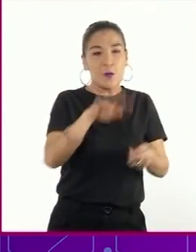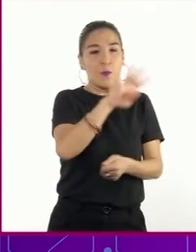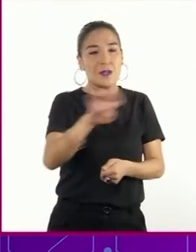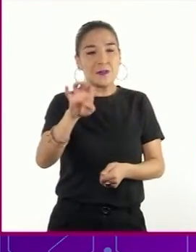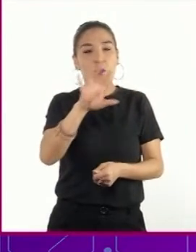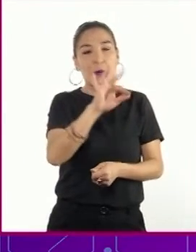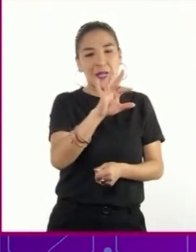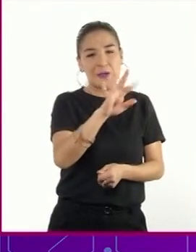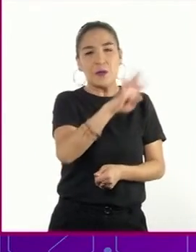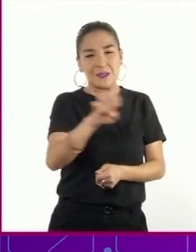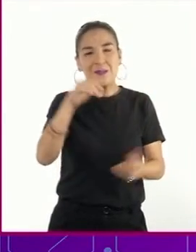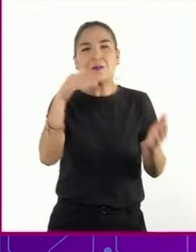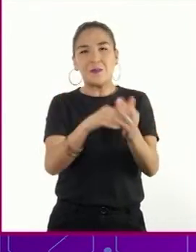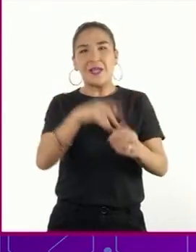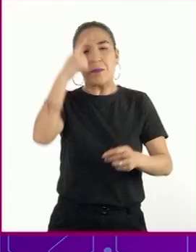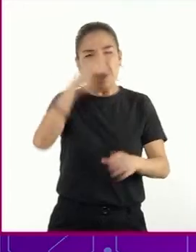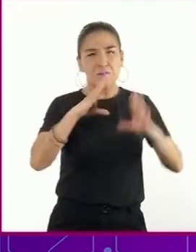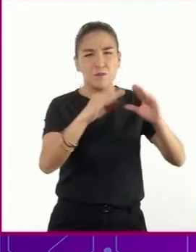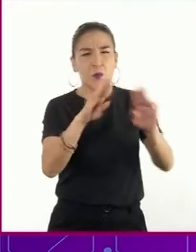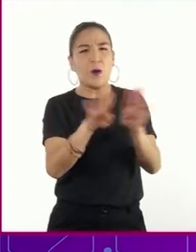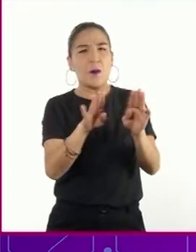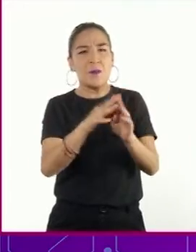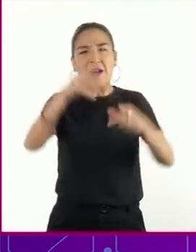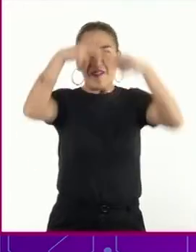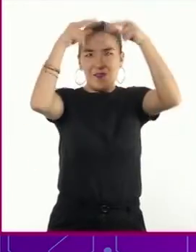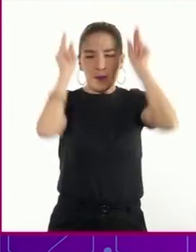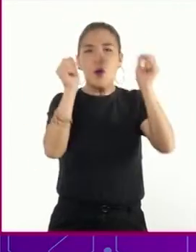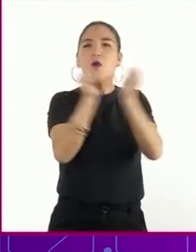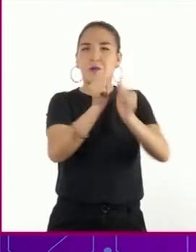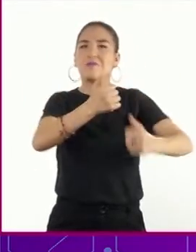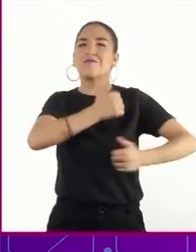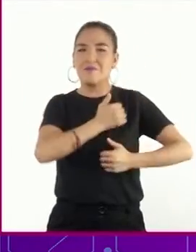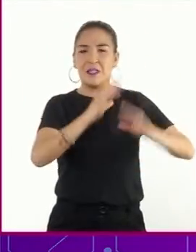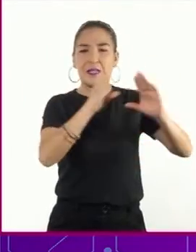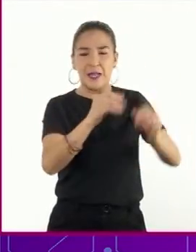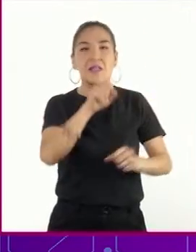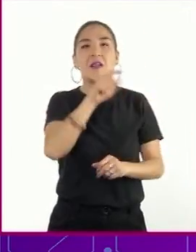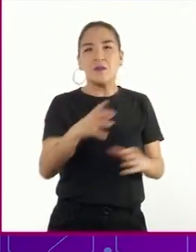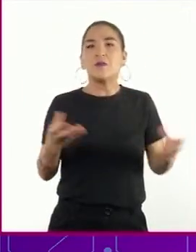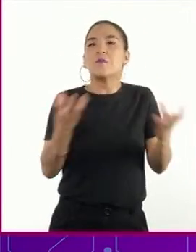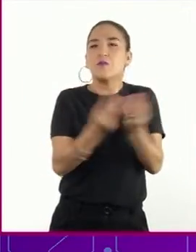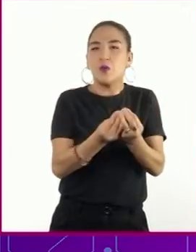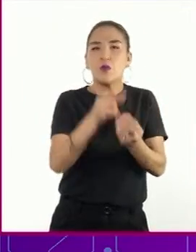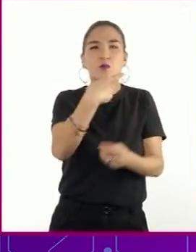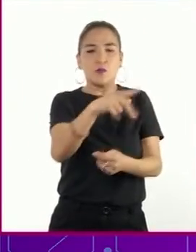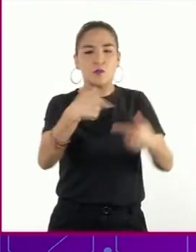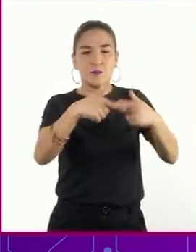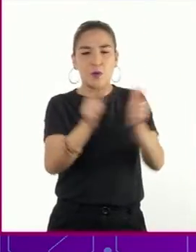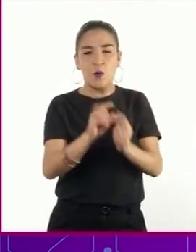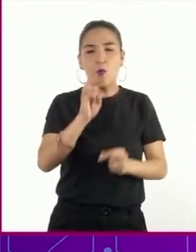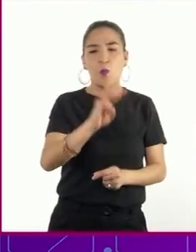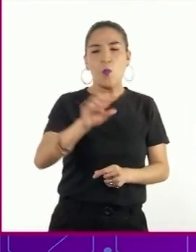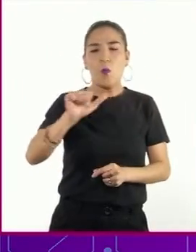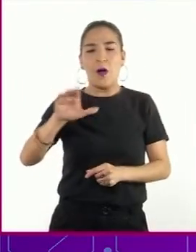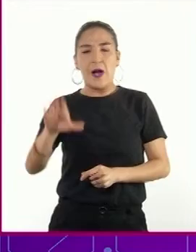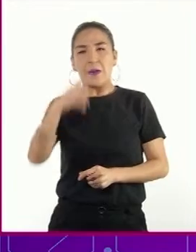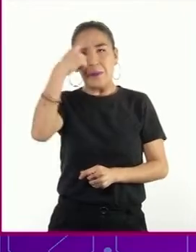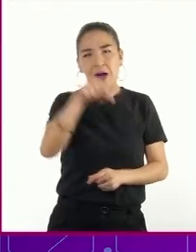entrenamiento militar. Algunas de ellas formaron parte del Cuerpo del Ejército de Mujeres, WAC. Allí